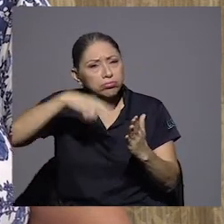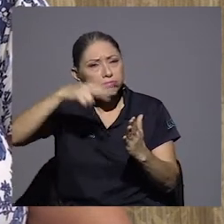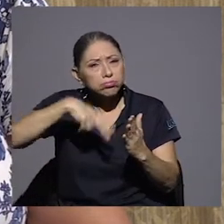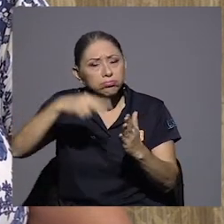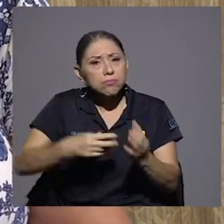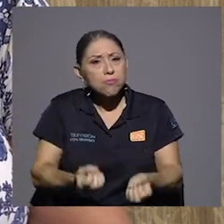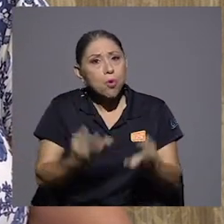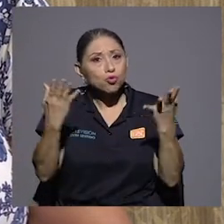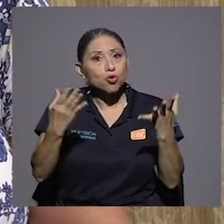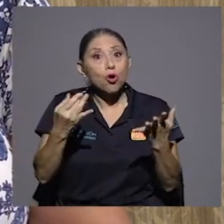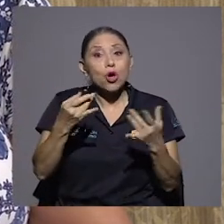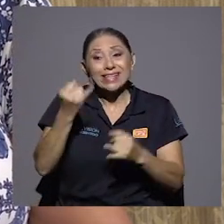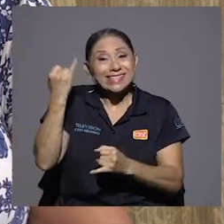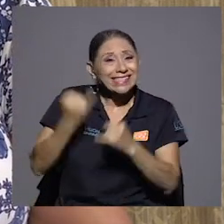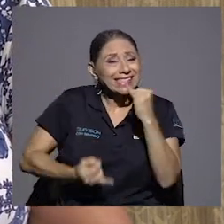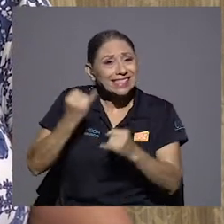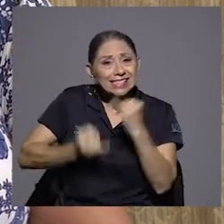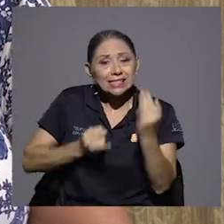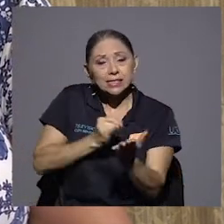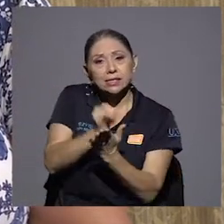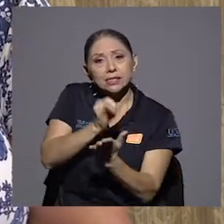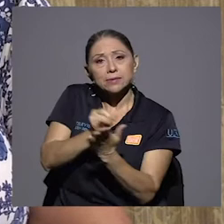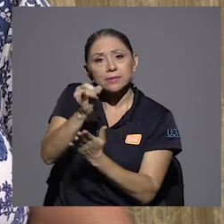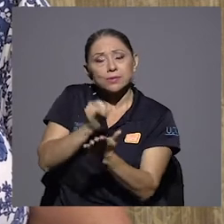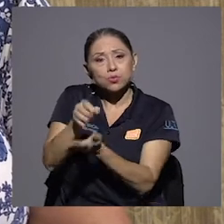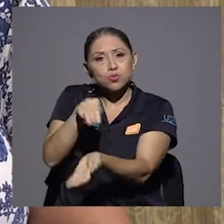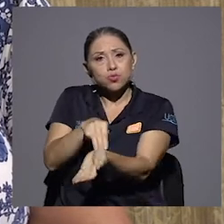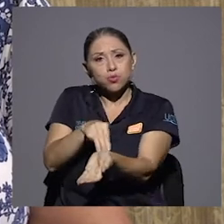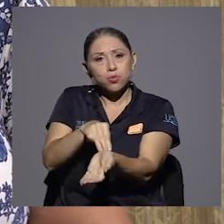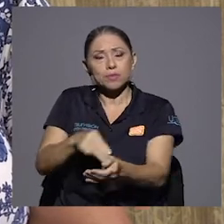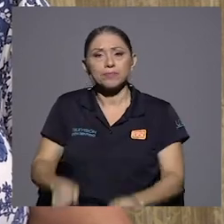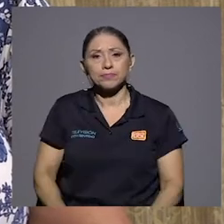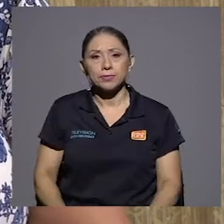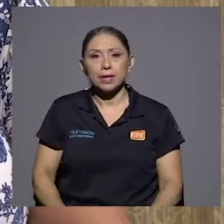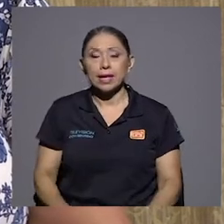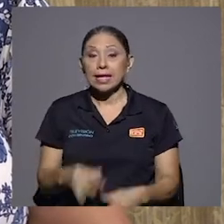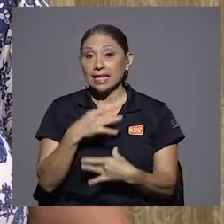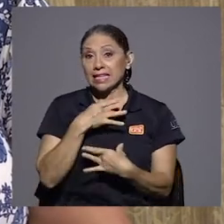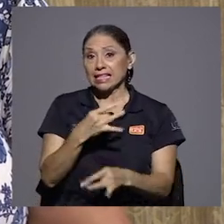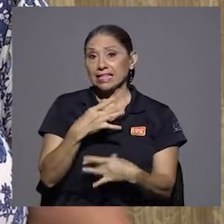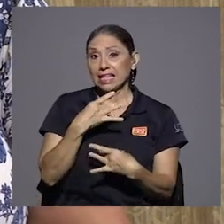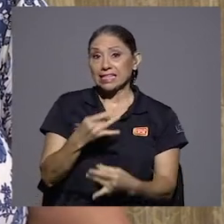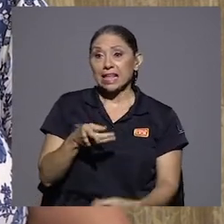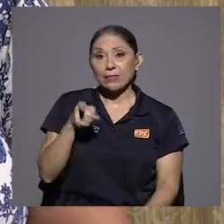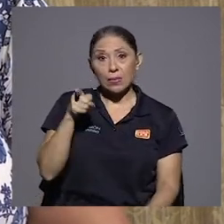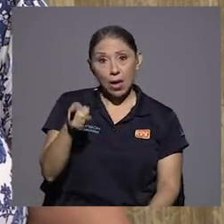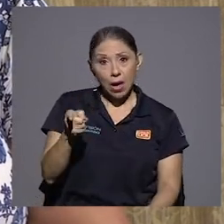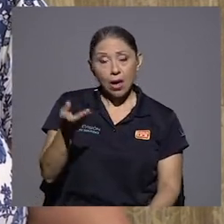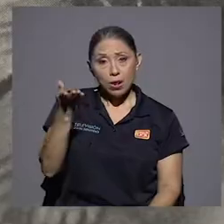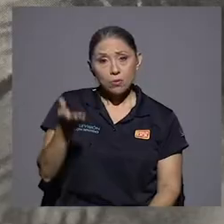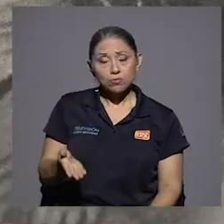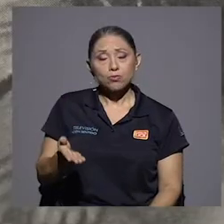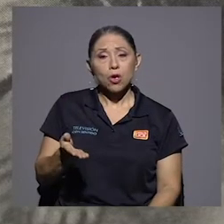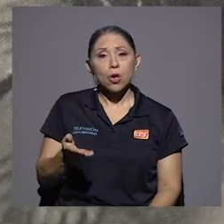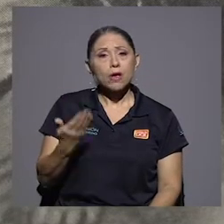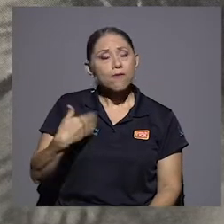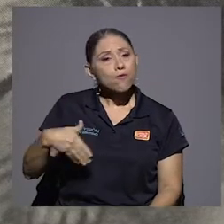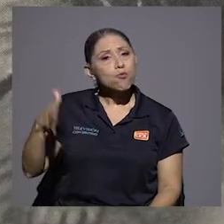investigaciones médicas. Entonces, creo que lo interesante de él es que fue un hombre que